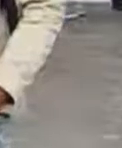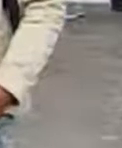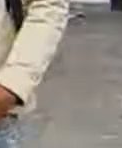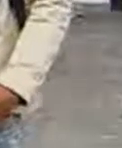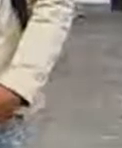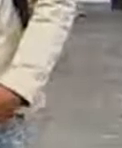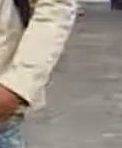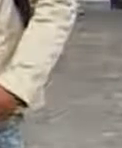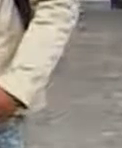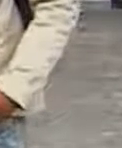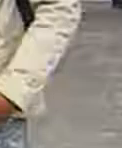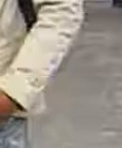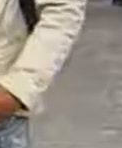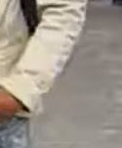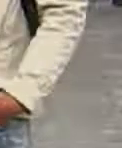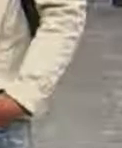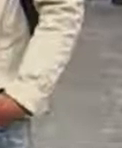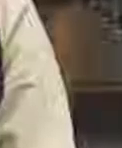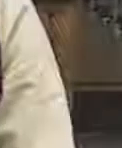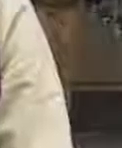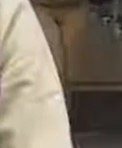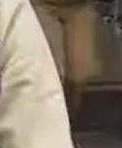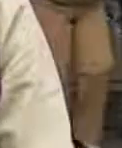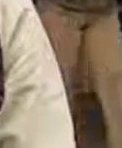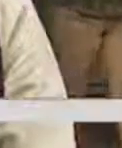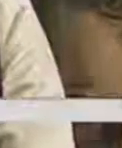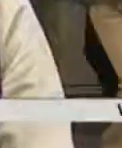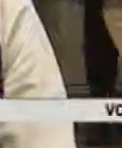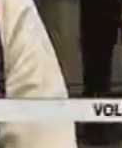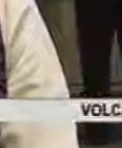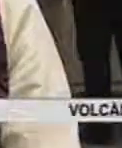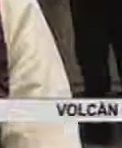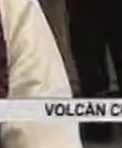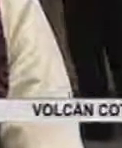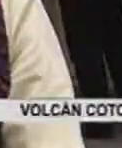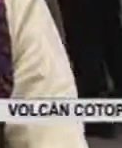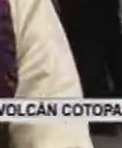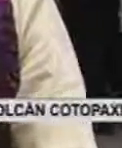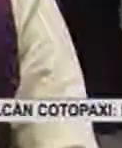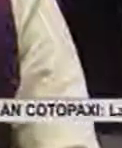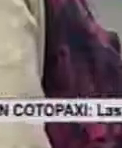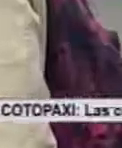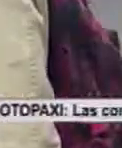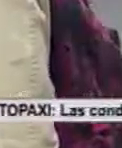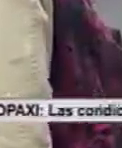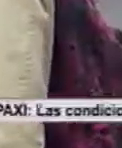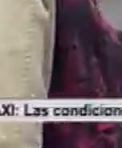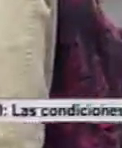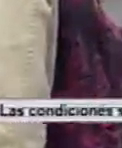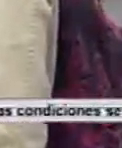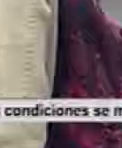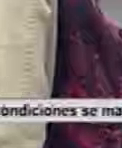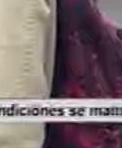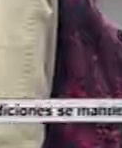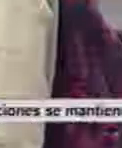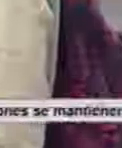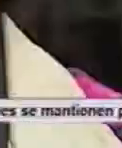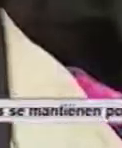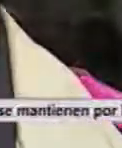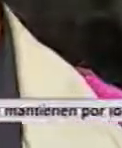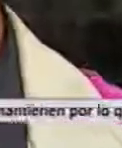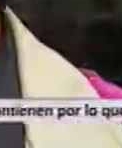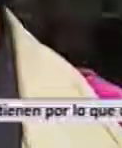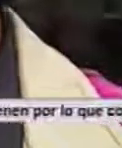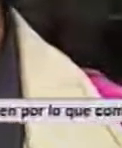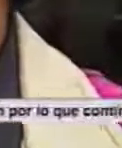Marcelo se quedó sin trabajo hace tres meses. Dice que por ahora cubre sus necesidades gracias a unos ahorros. Lo encontramos en los exteriores de una de las